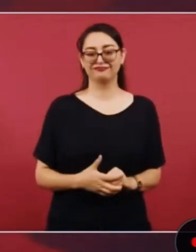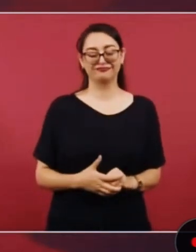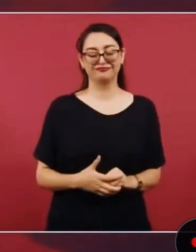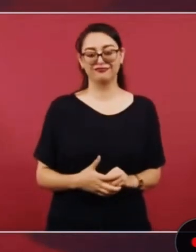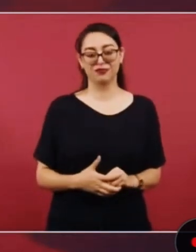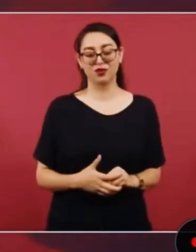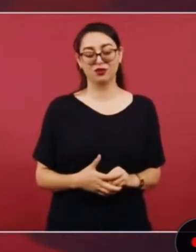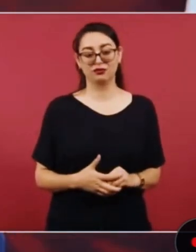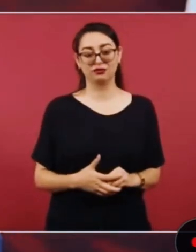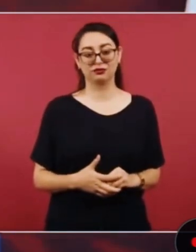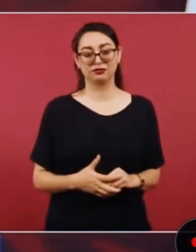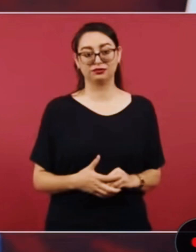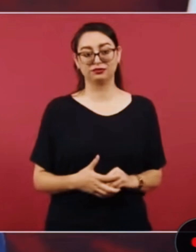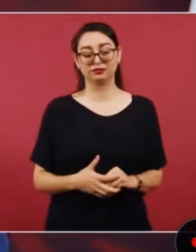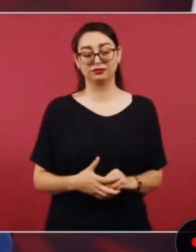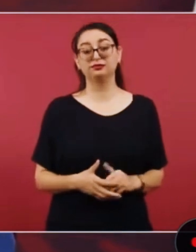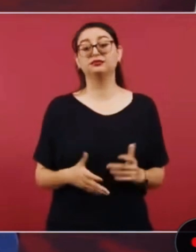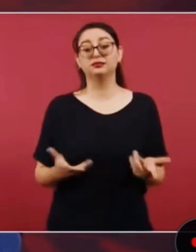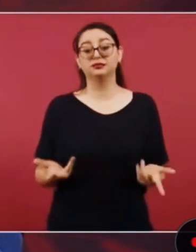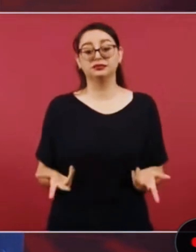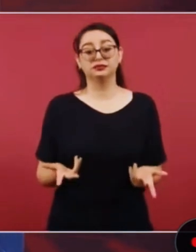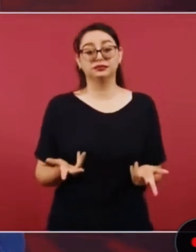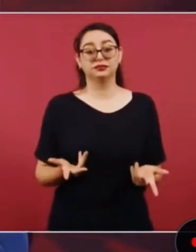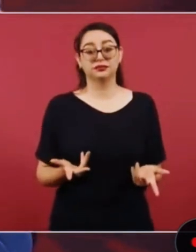a elegir o queremos